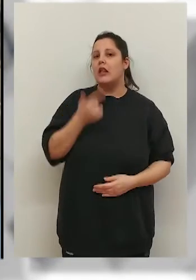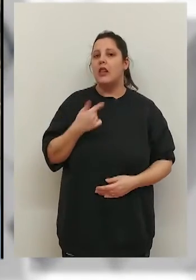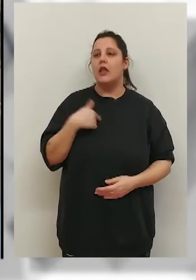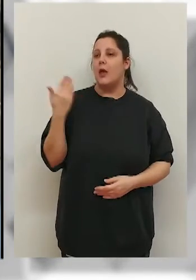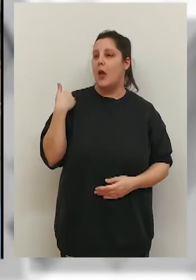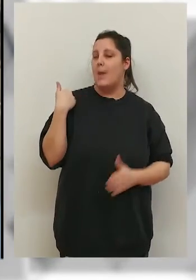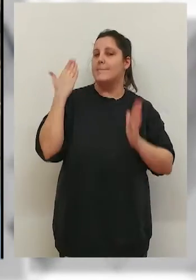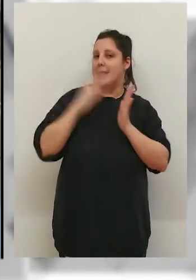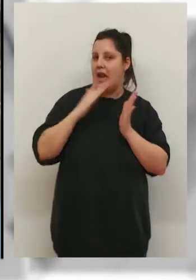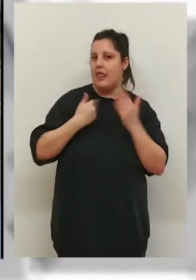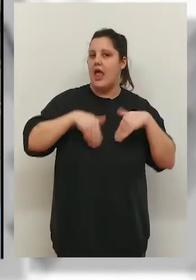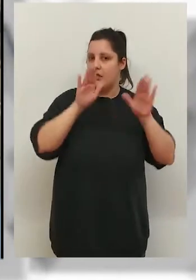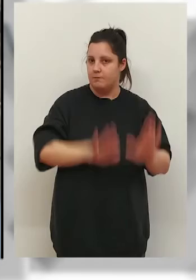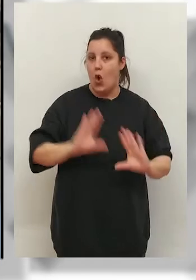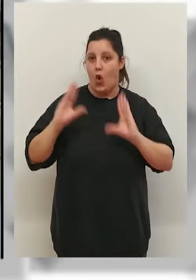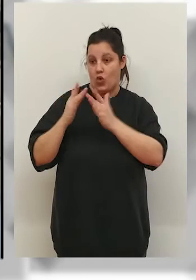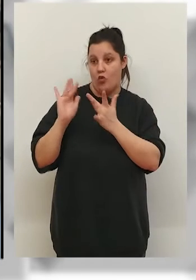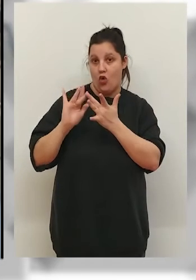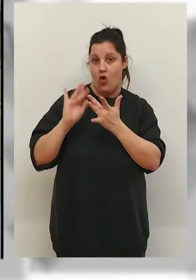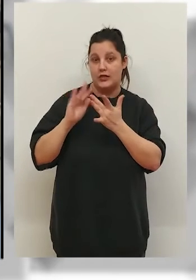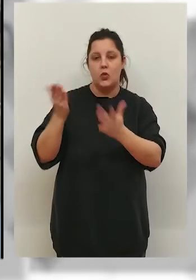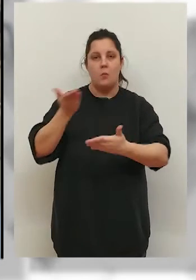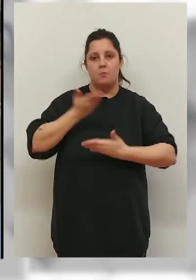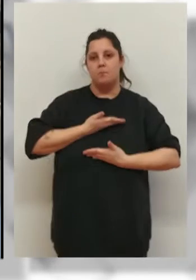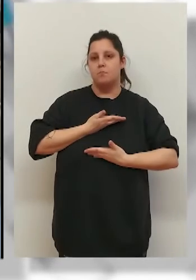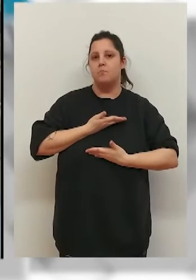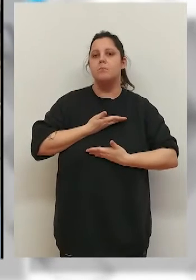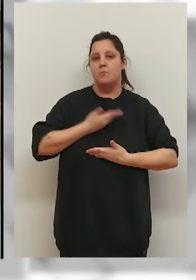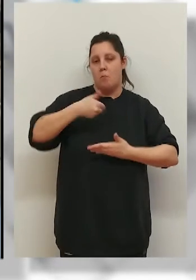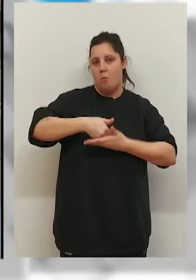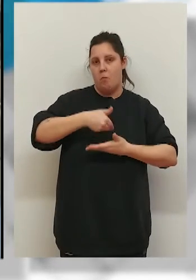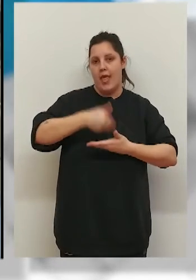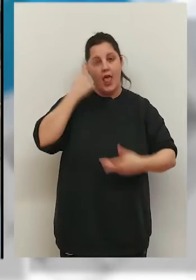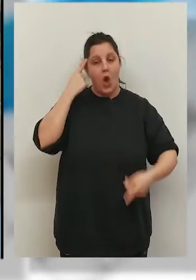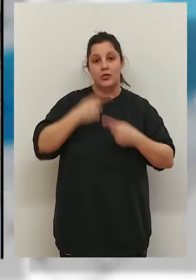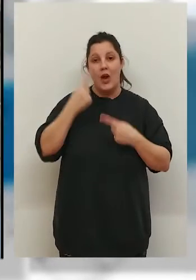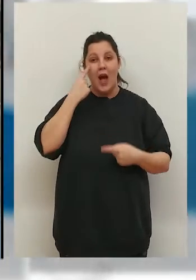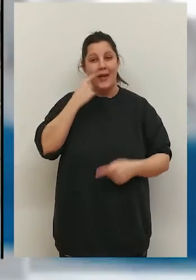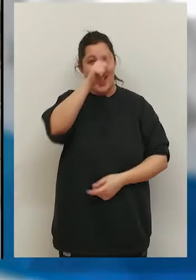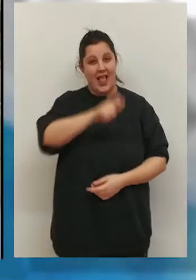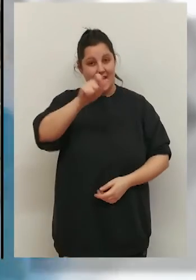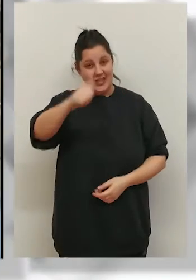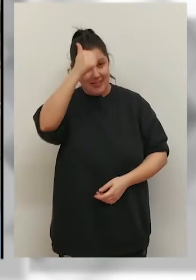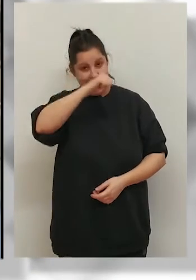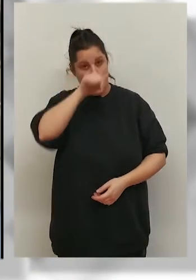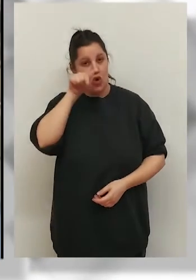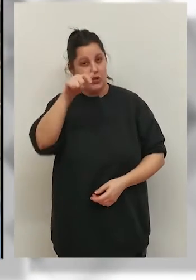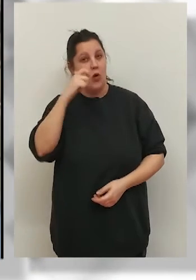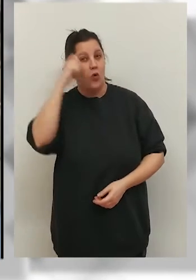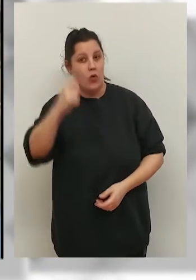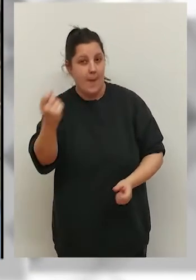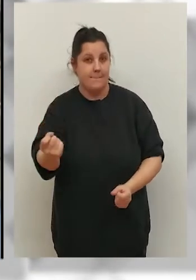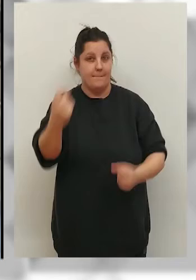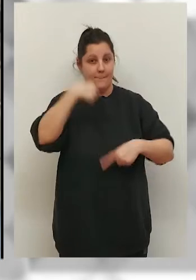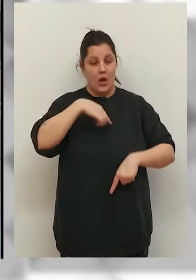Una vez en Valencia, el club contacta conmigo y me pide ayuda para ver si podemos intentar traer a